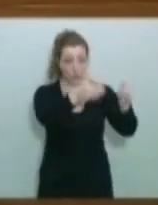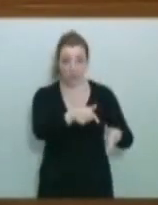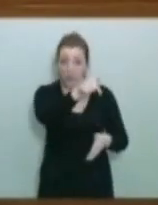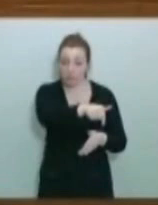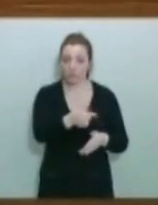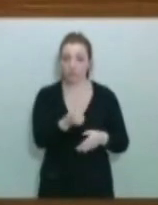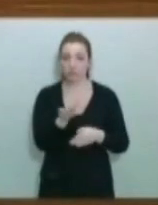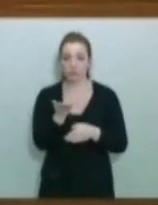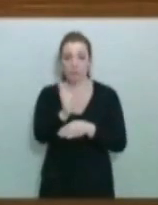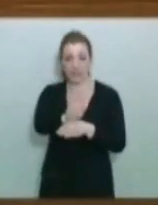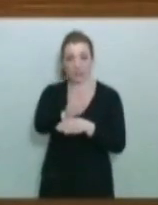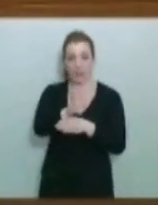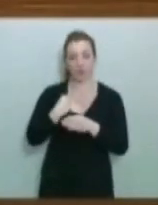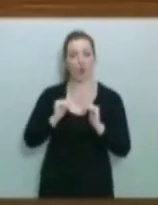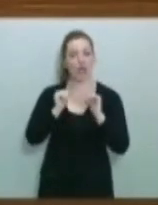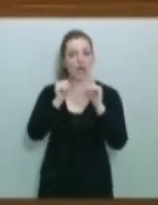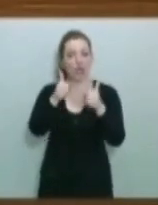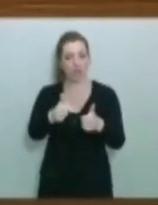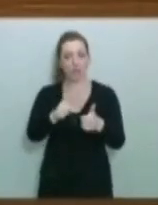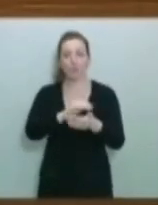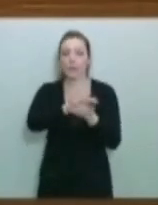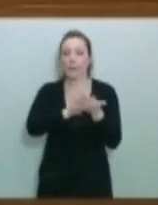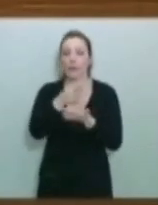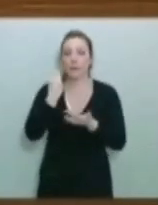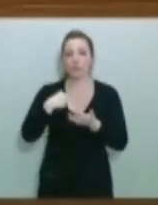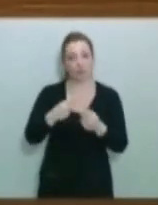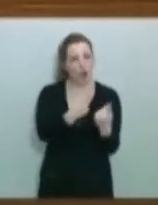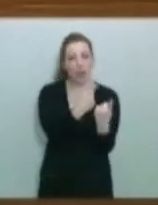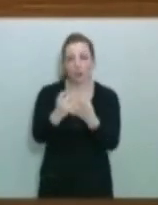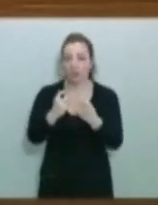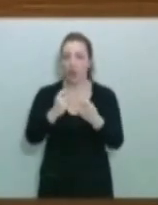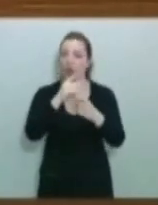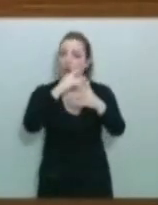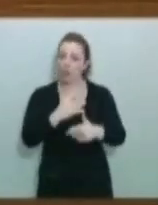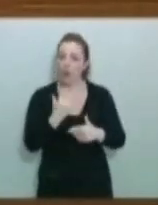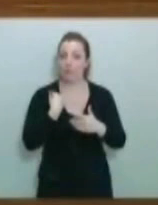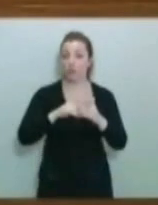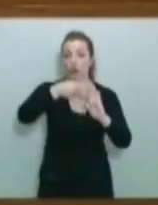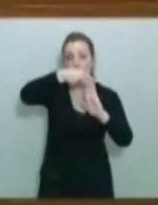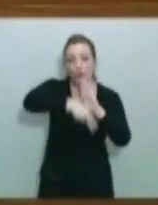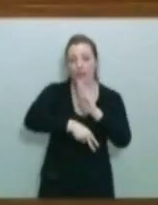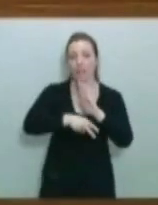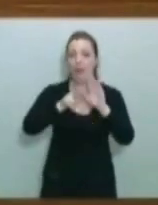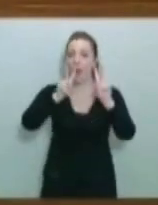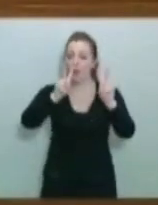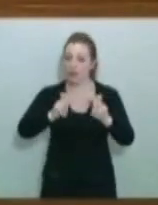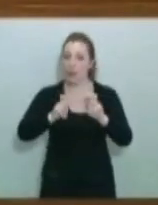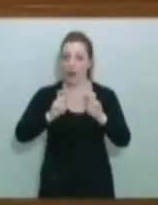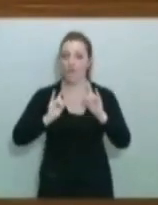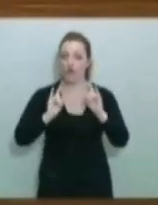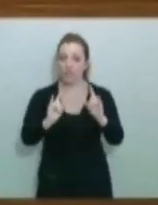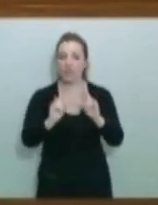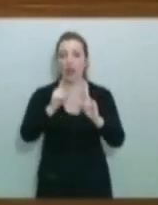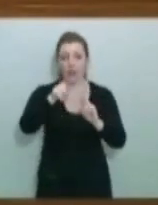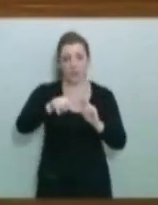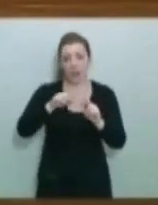iniciativa donde habla de la necesidad de actualizar la normativa y la planificación vigente en materia forestal a la realidad actual